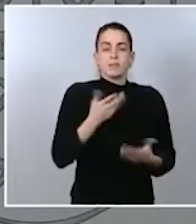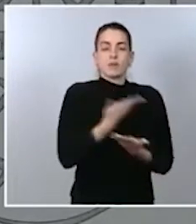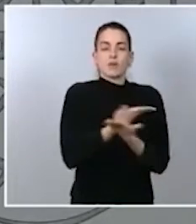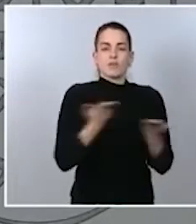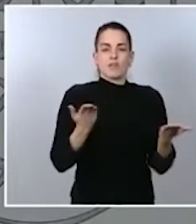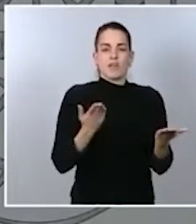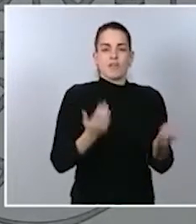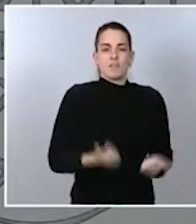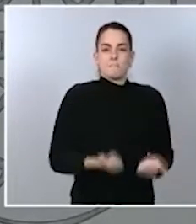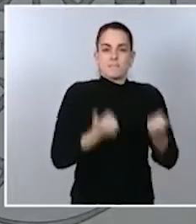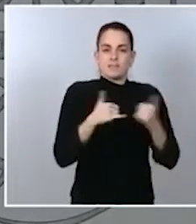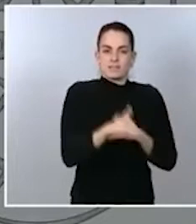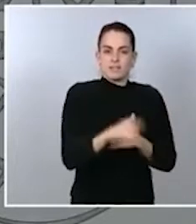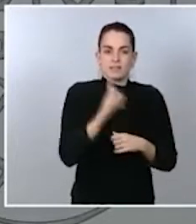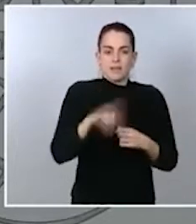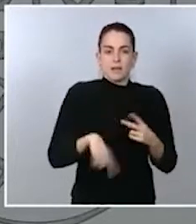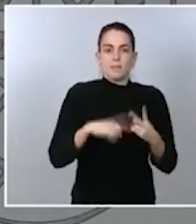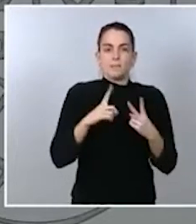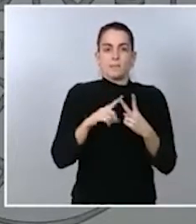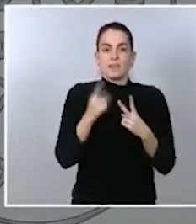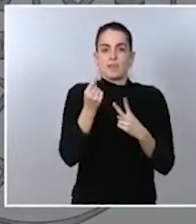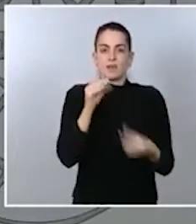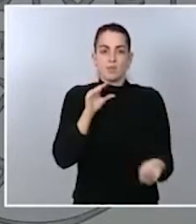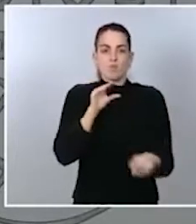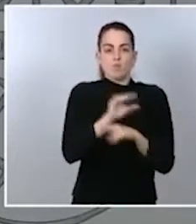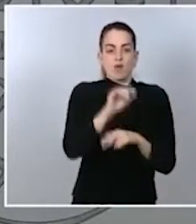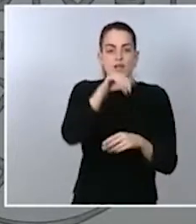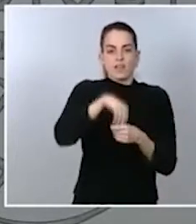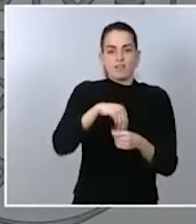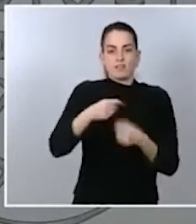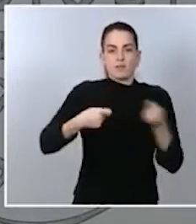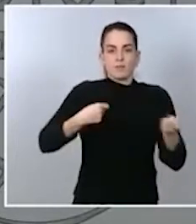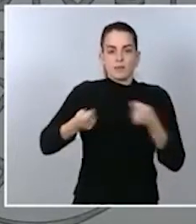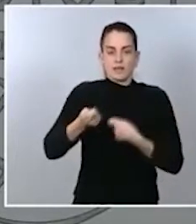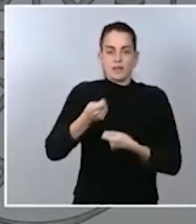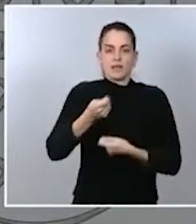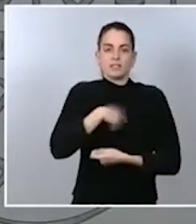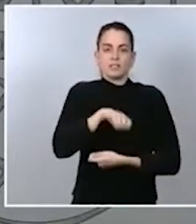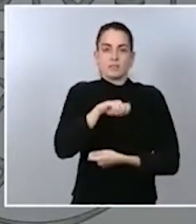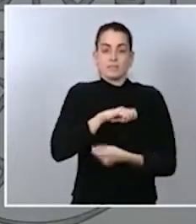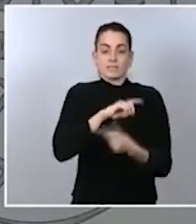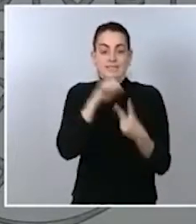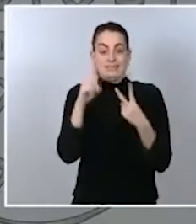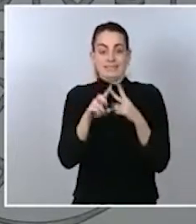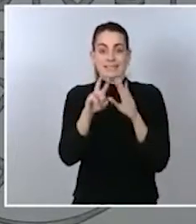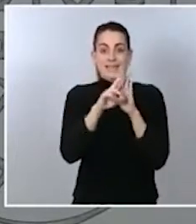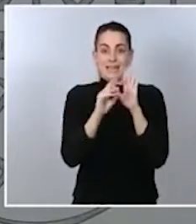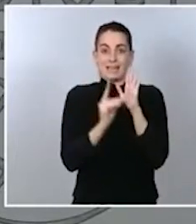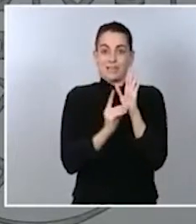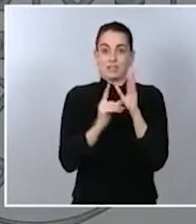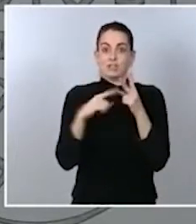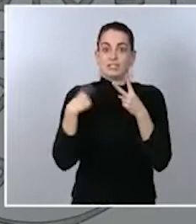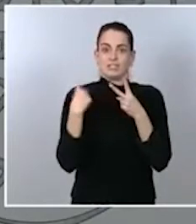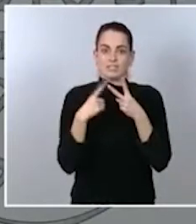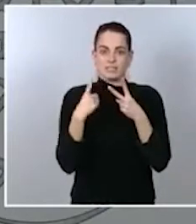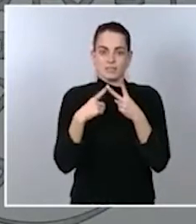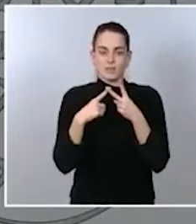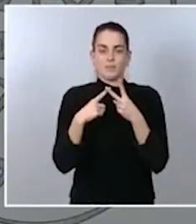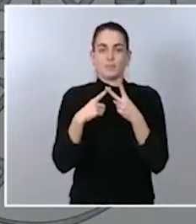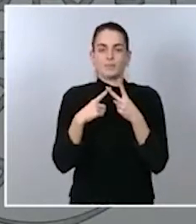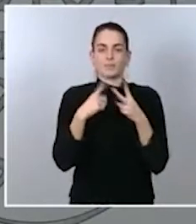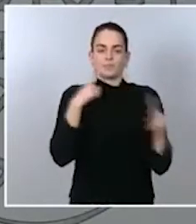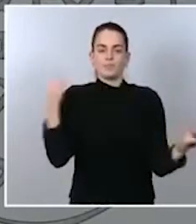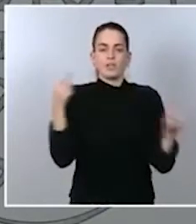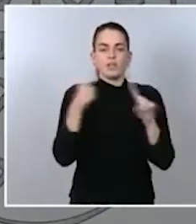inversores en el mercado español. El segundo de estos reales decretos tiene como misión actualizar también los planes de